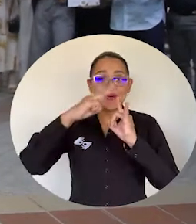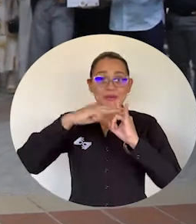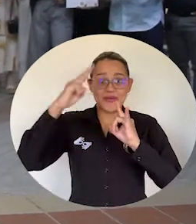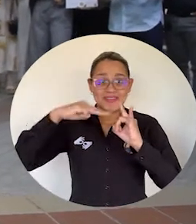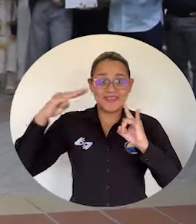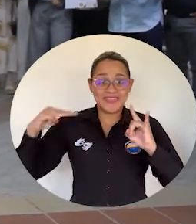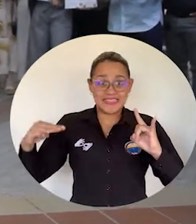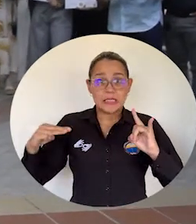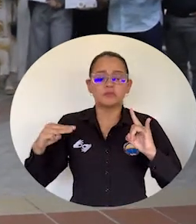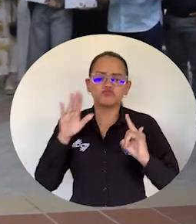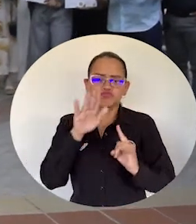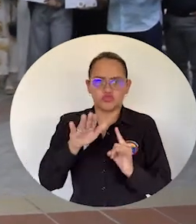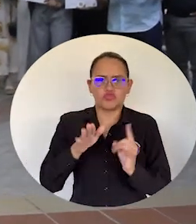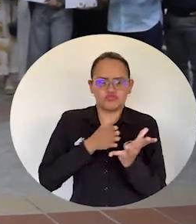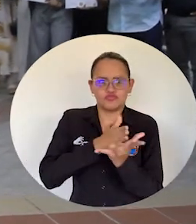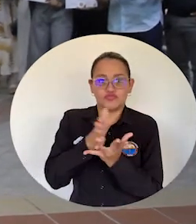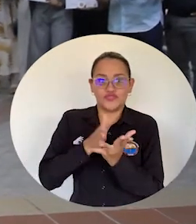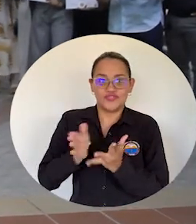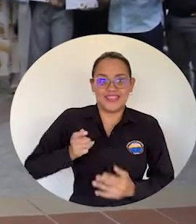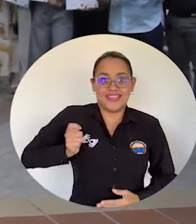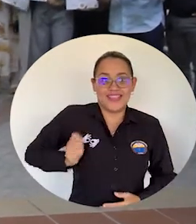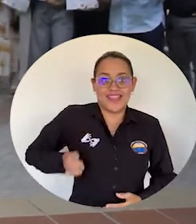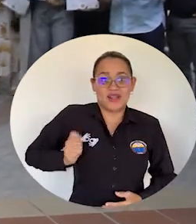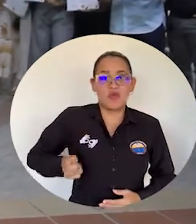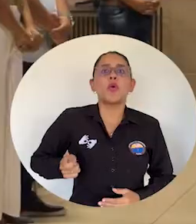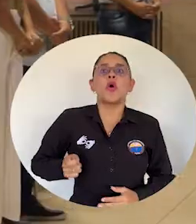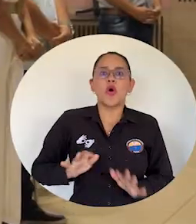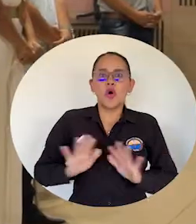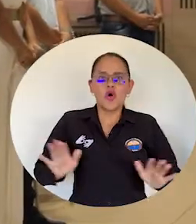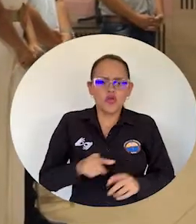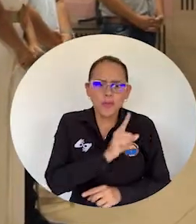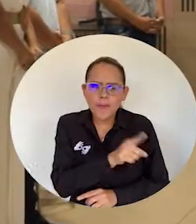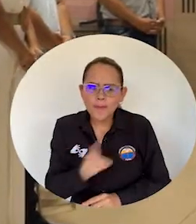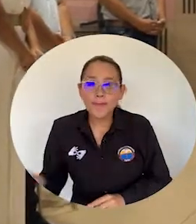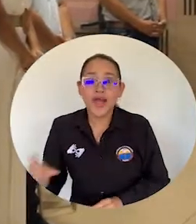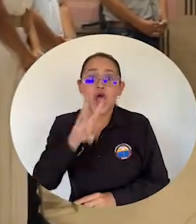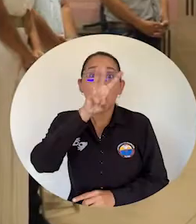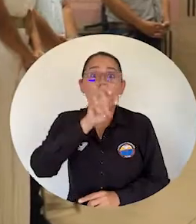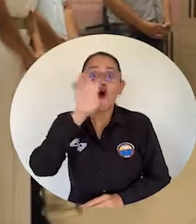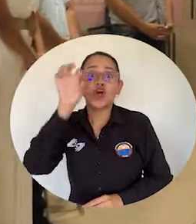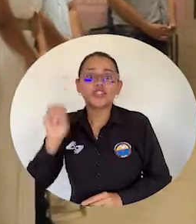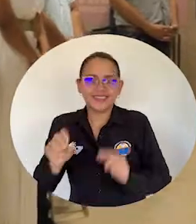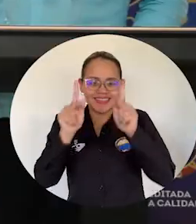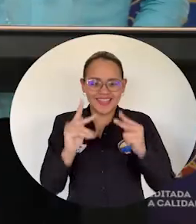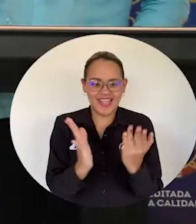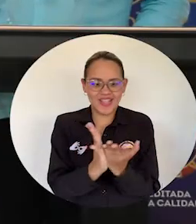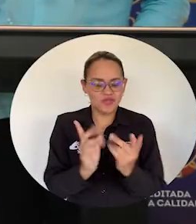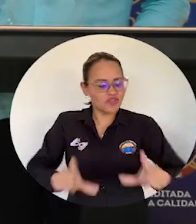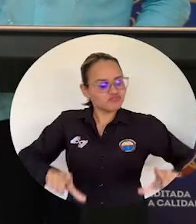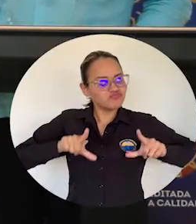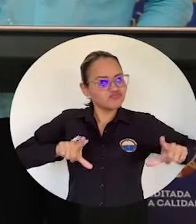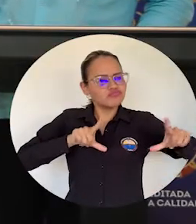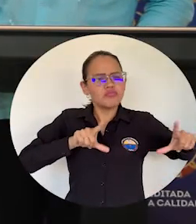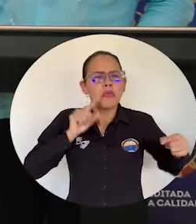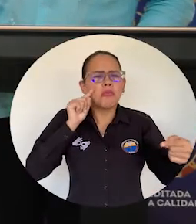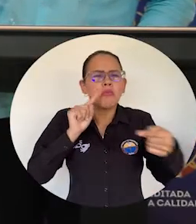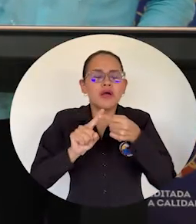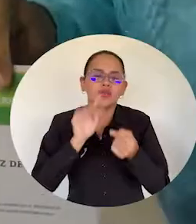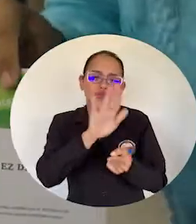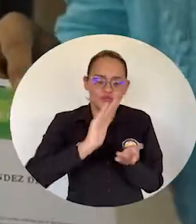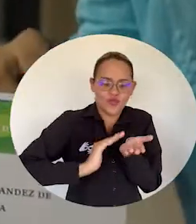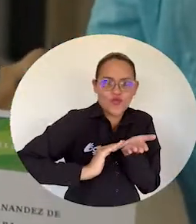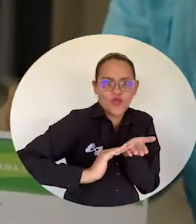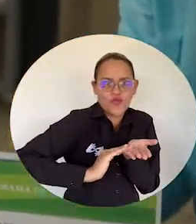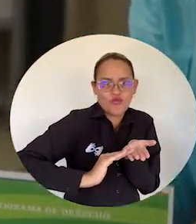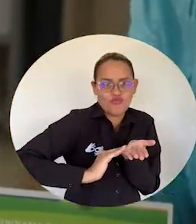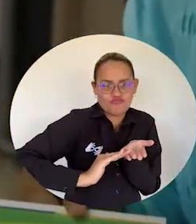La Universidad del Magdalena, a través del programa de Derecho, formó y certificó a 80 estudiantes en conciliación extrajudicial en Derecho, bajo